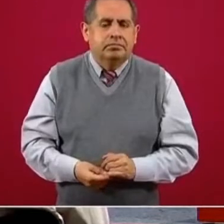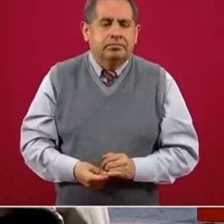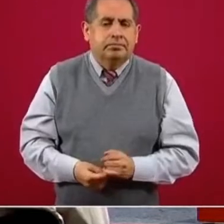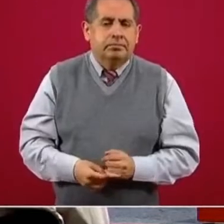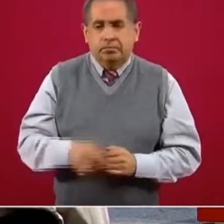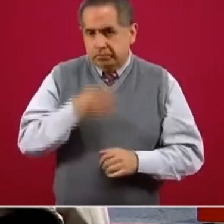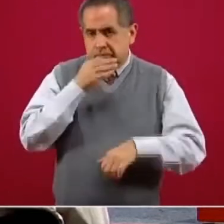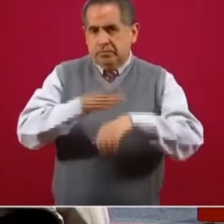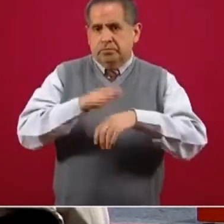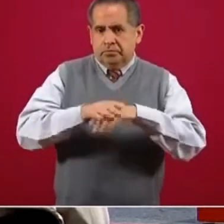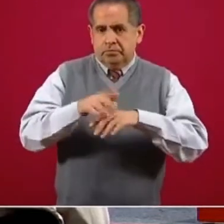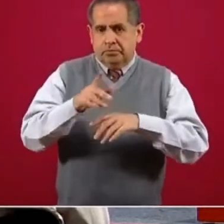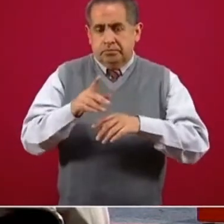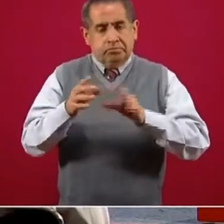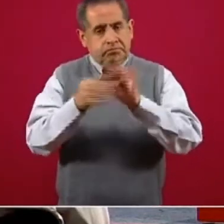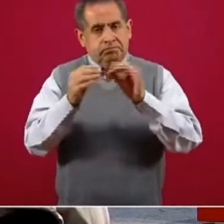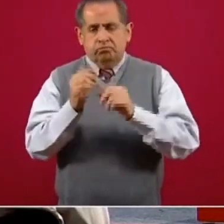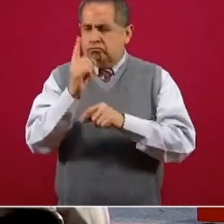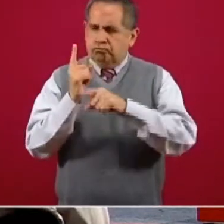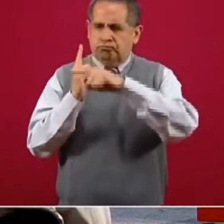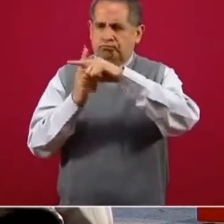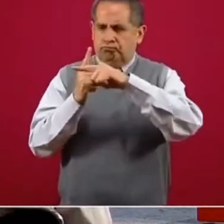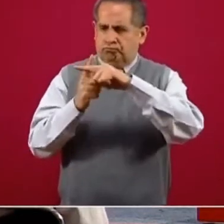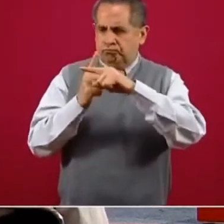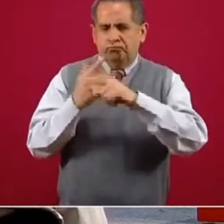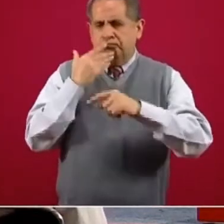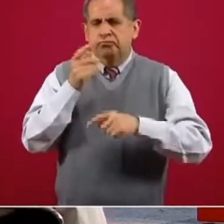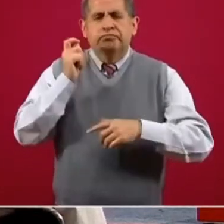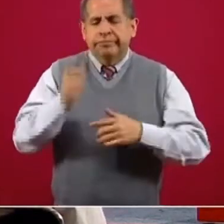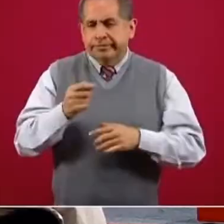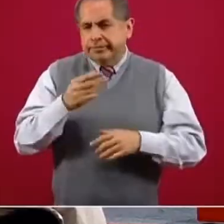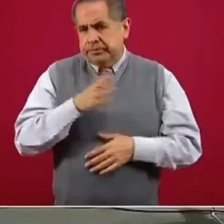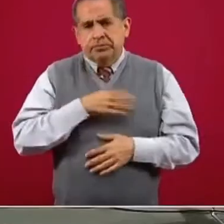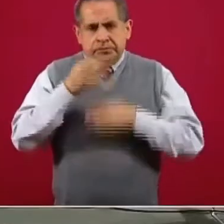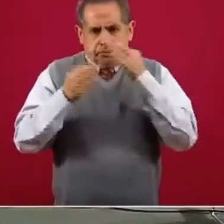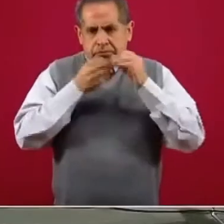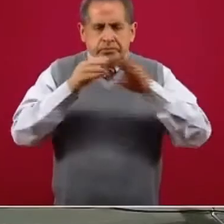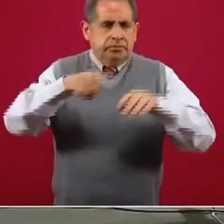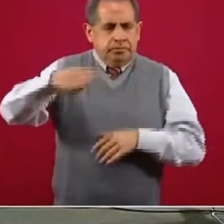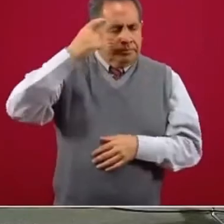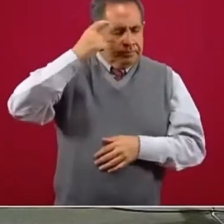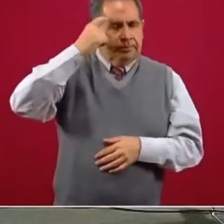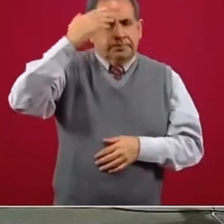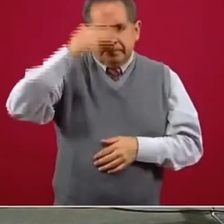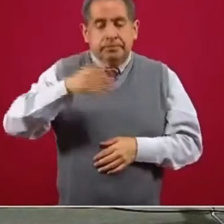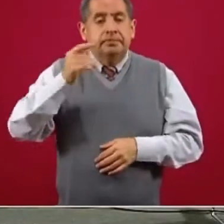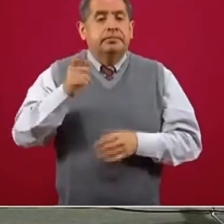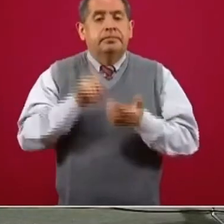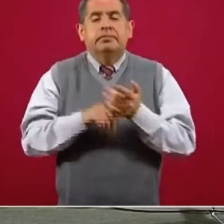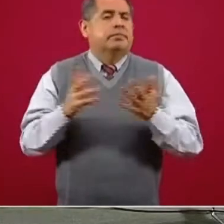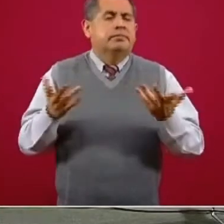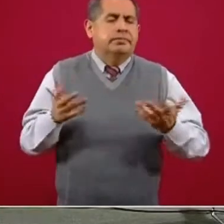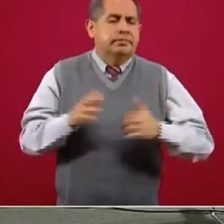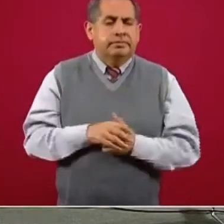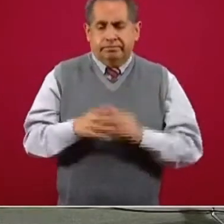Una noticia que ha sido persistentemente positiva y que es importante tengamos en mente es la que hace